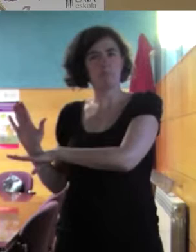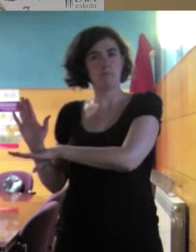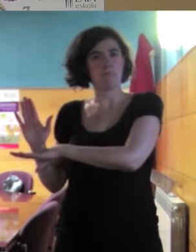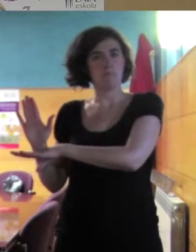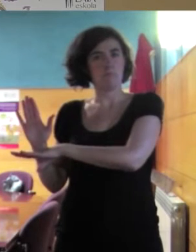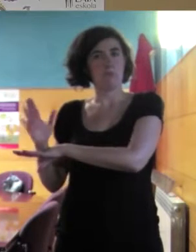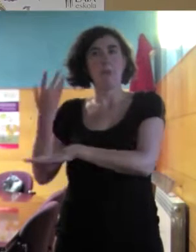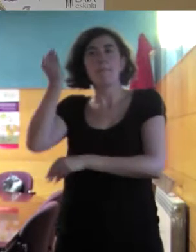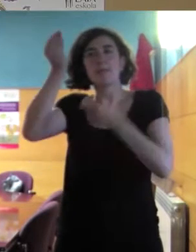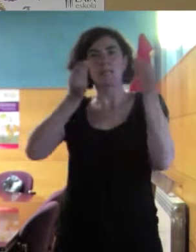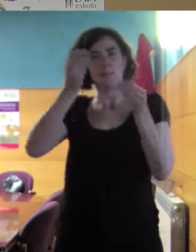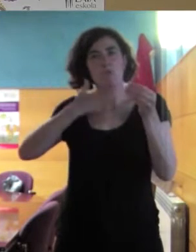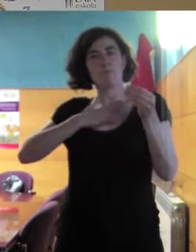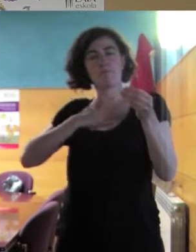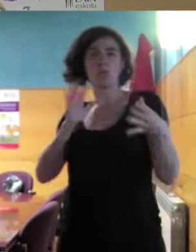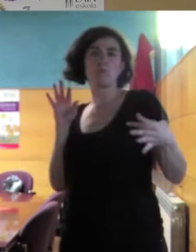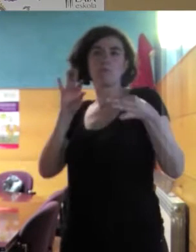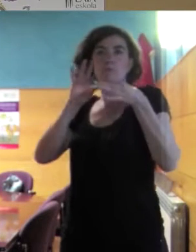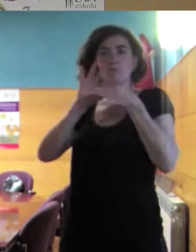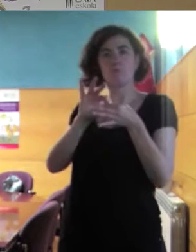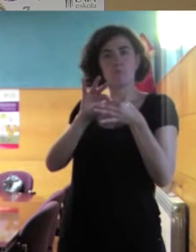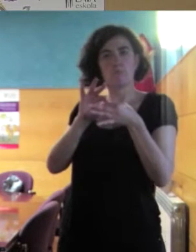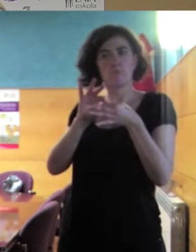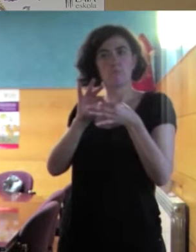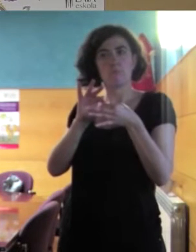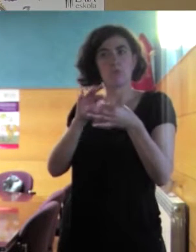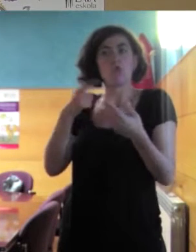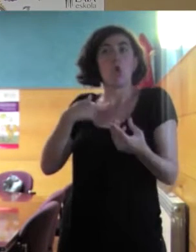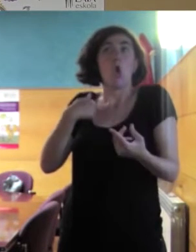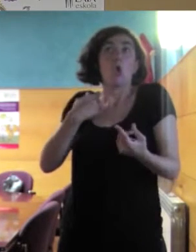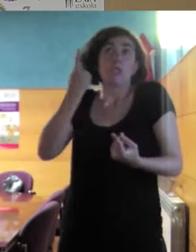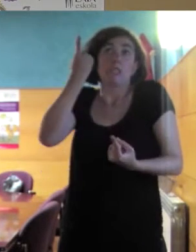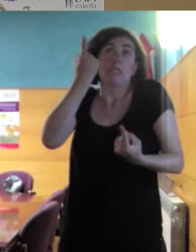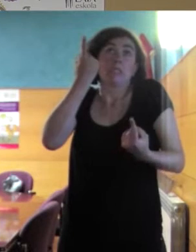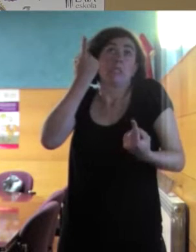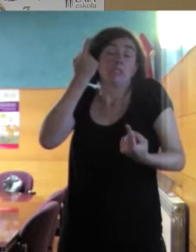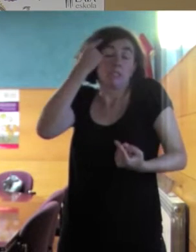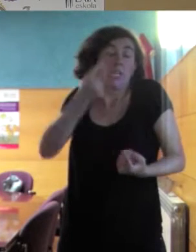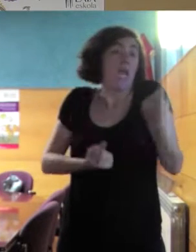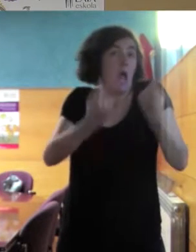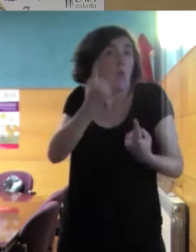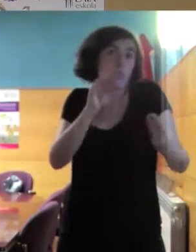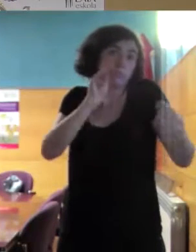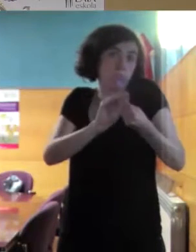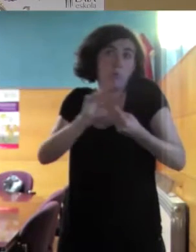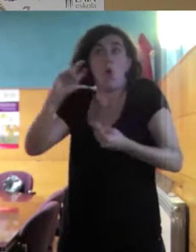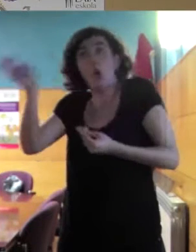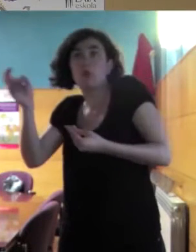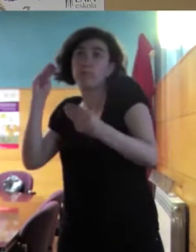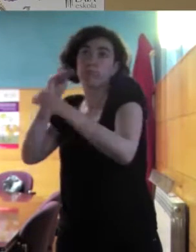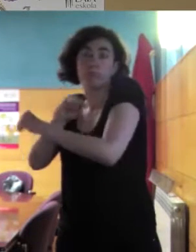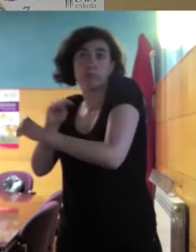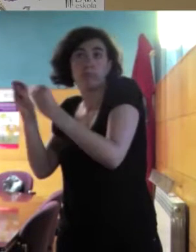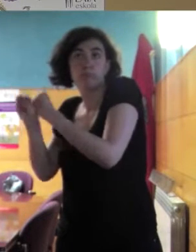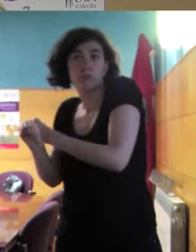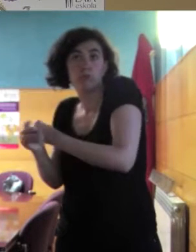ideológico. Que ya digo que es compartido, pero no por todo el mundo, como bien sabéis. Y aquí hay mucha gente que ni es feminista, ni cree en